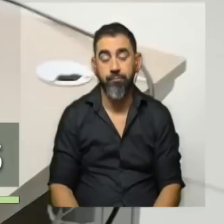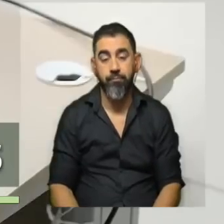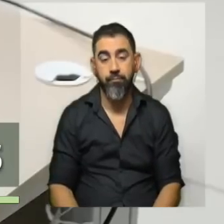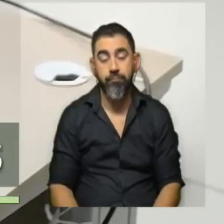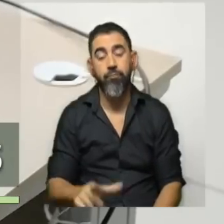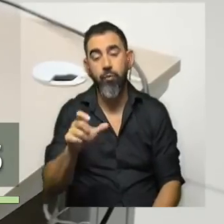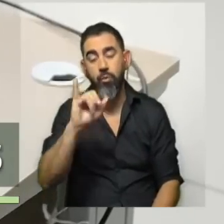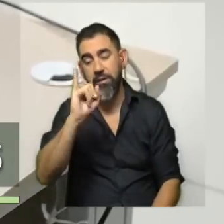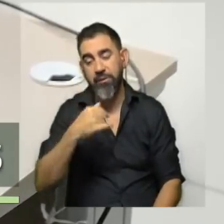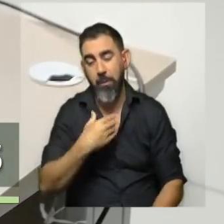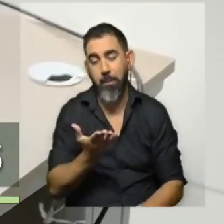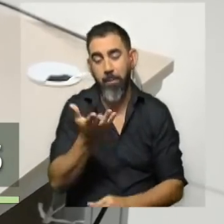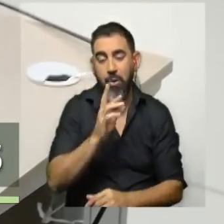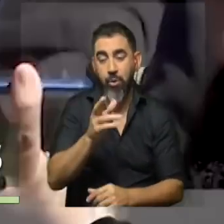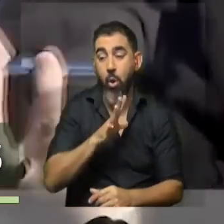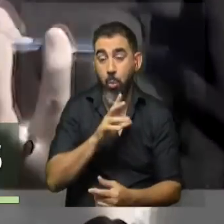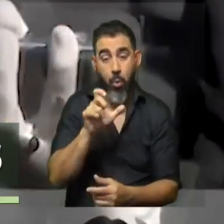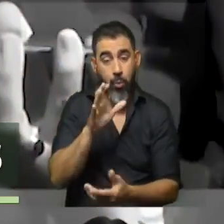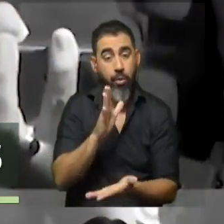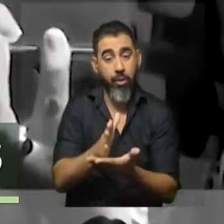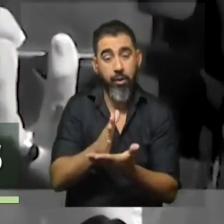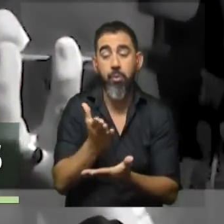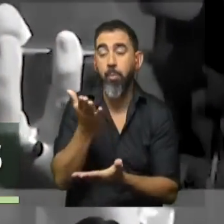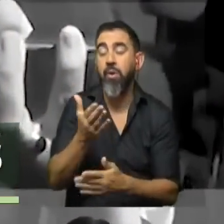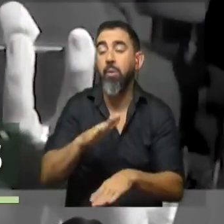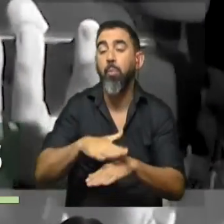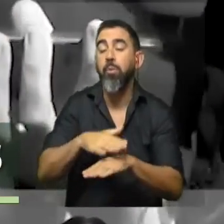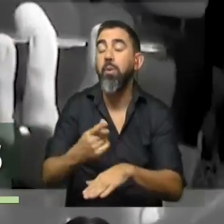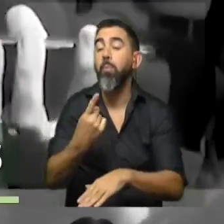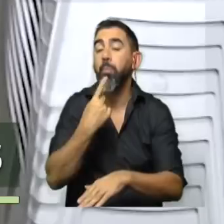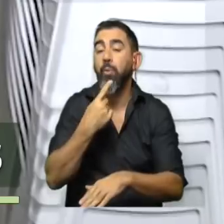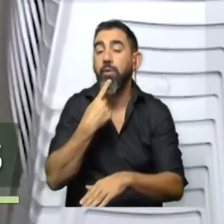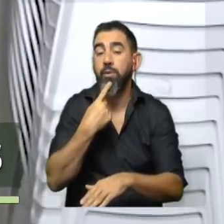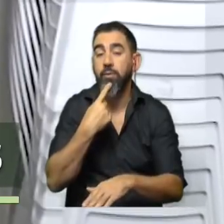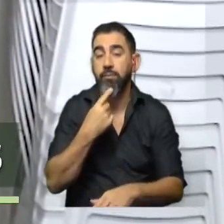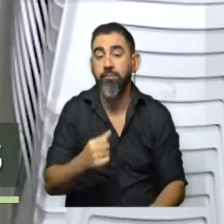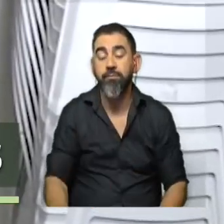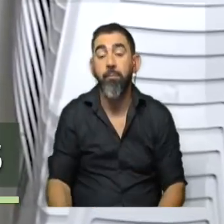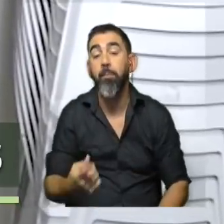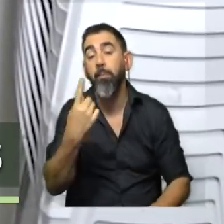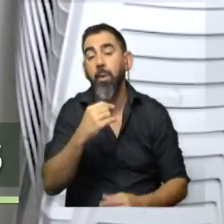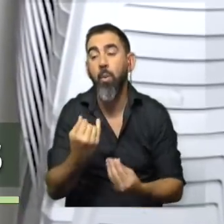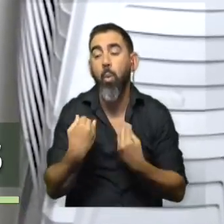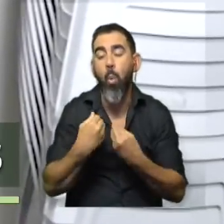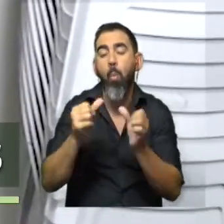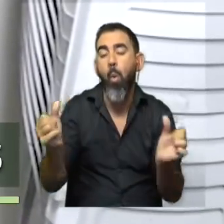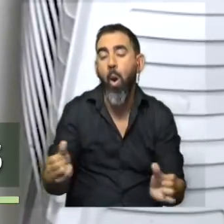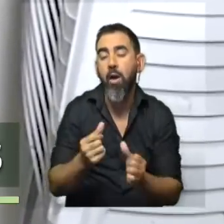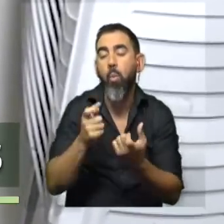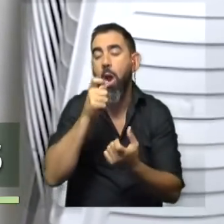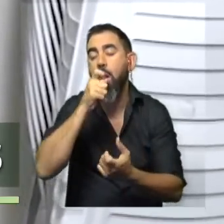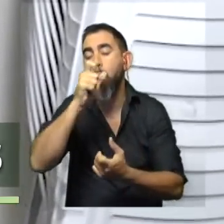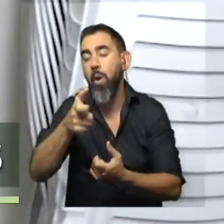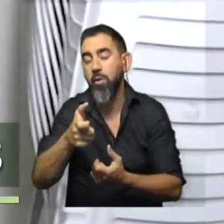a dudas que sí. O sea, están en su derecho de pedir responsabilidades políticas, dice Penadez. El tema es cómo se hace, qué argumentos